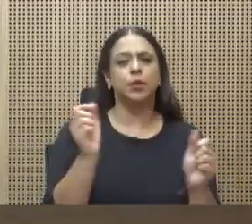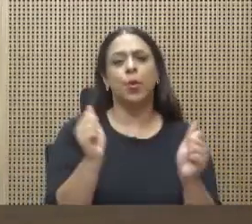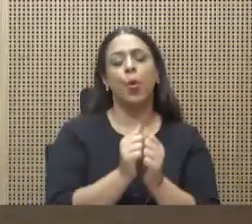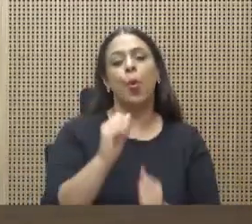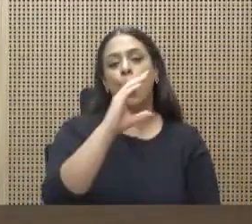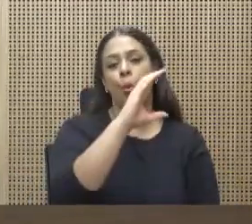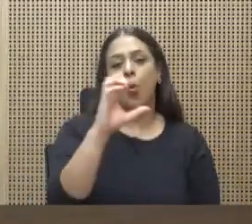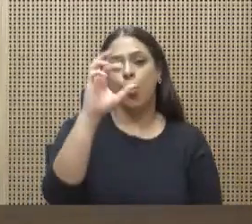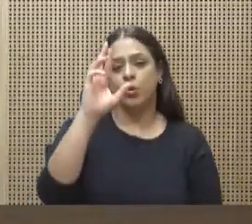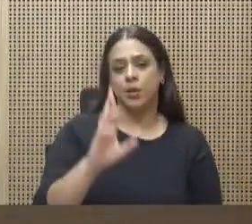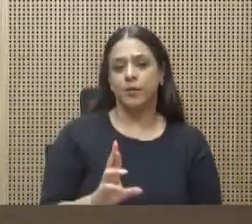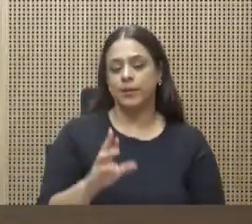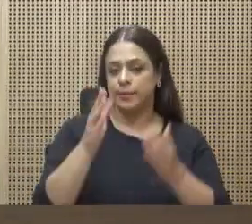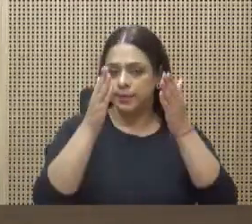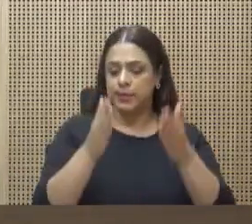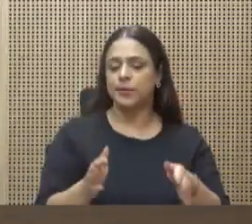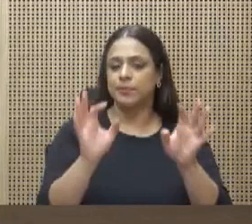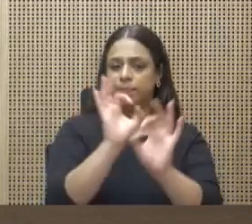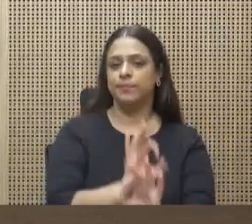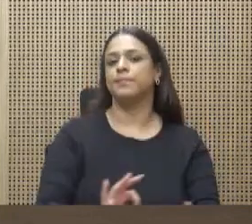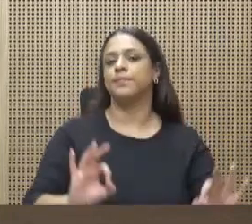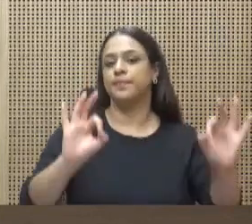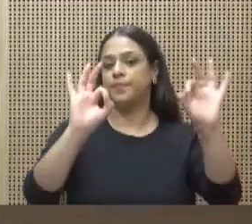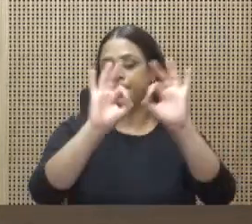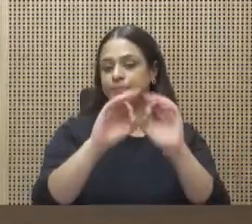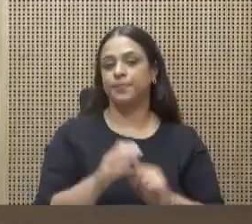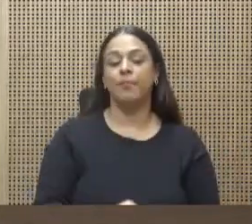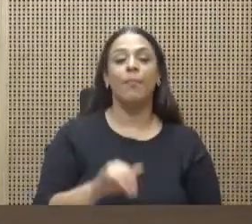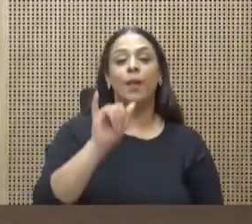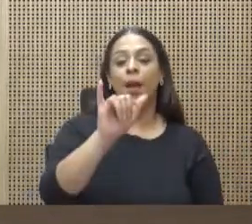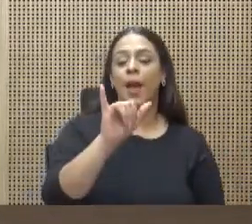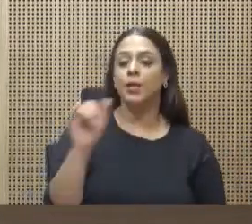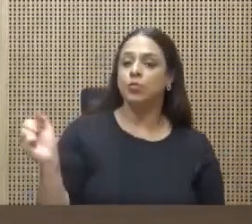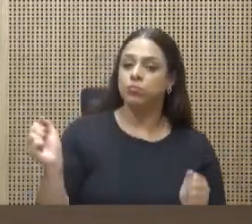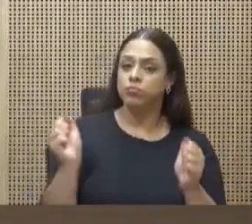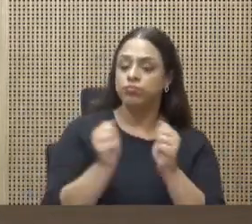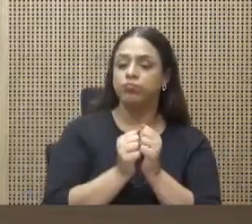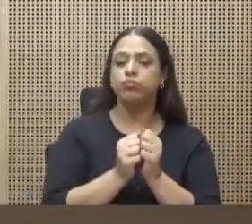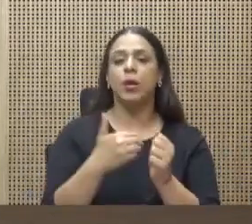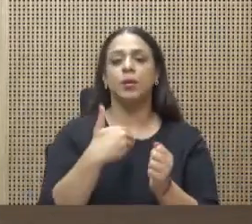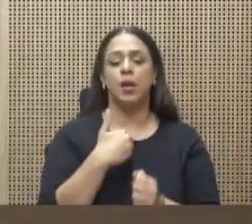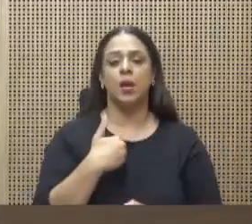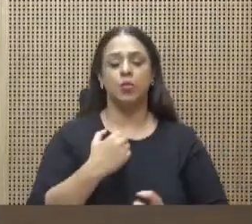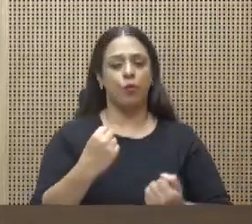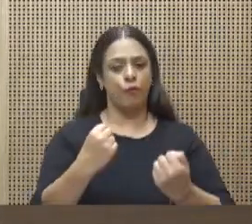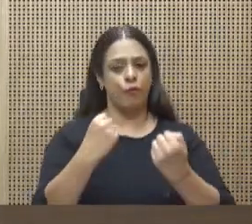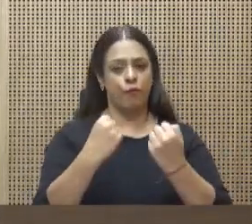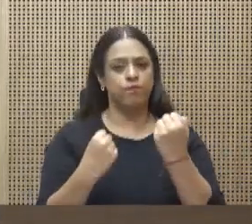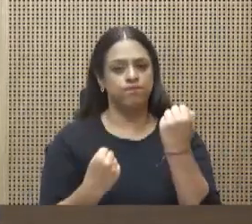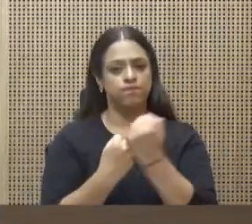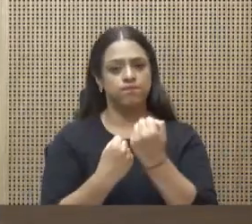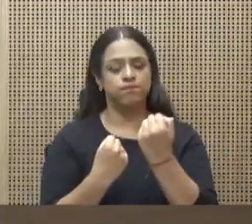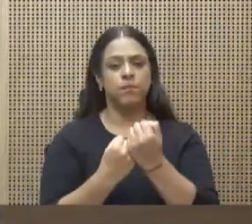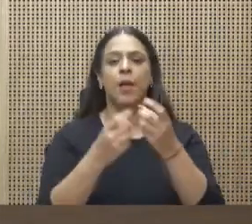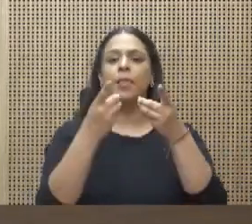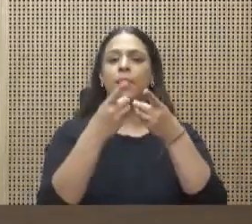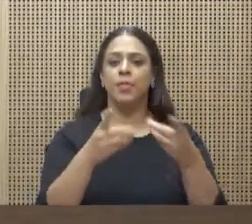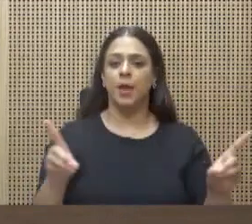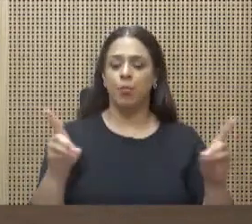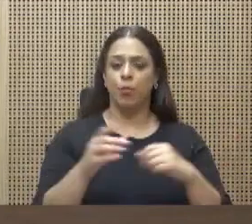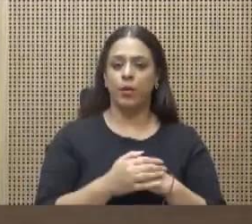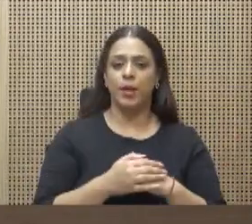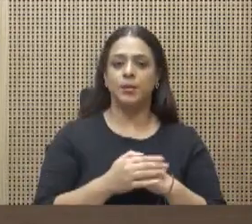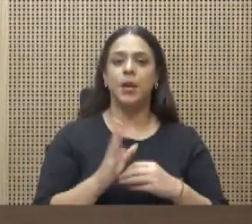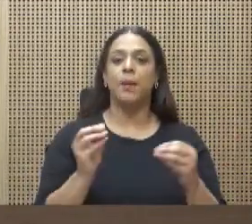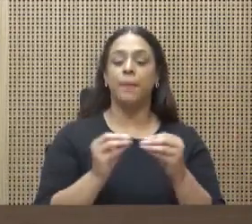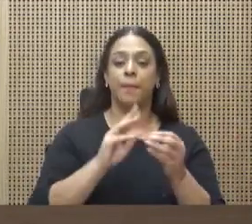Y todo esto acompañado de un fortalecimiento de la democracia por medio de mayor participación e involucramiento